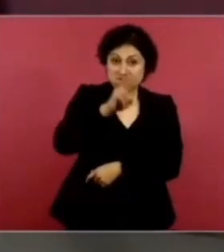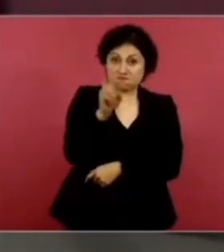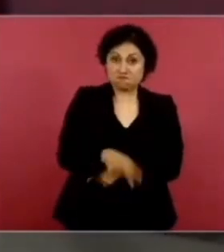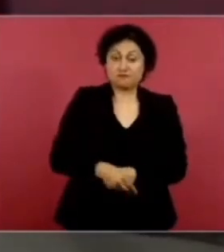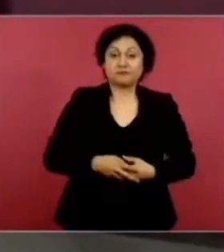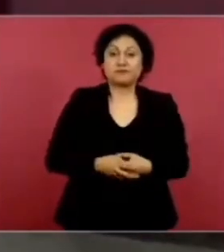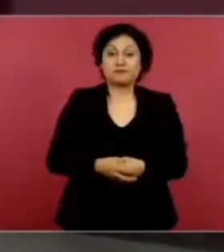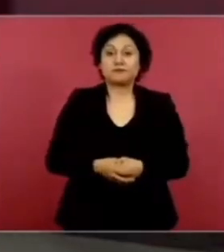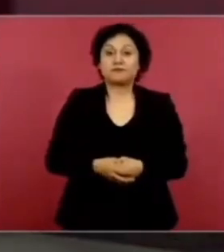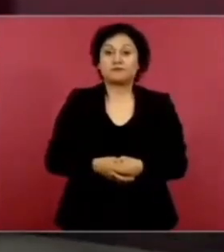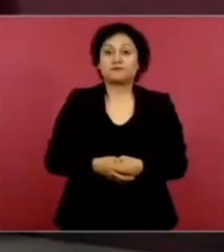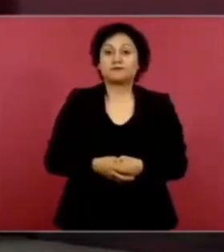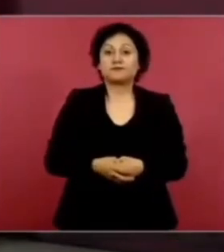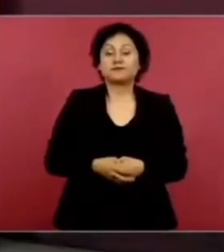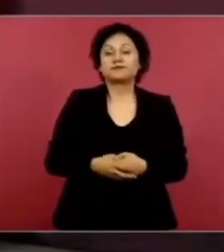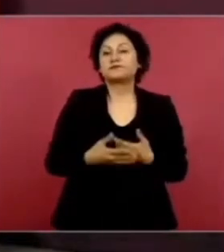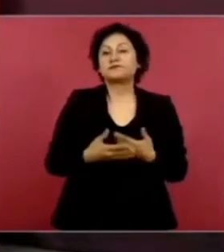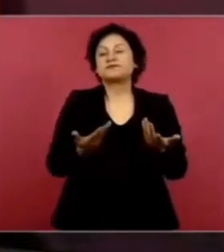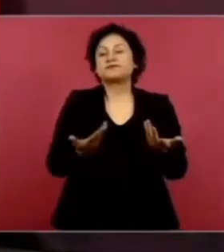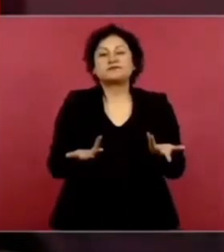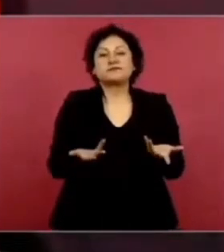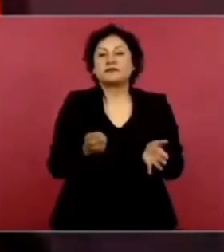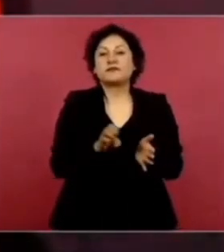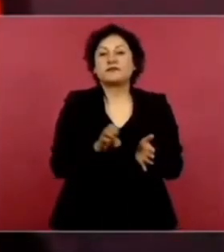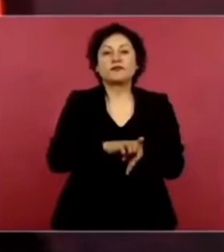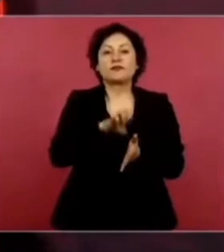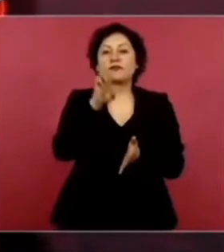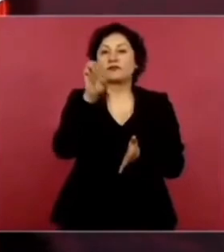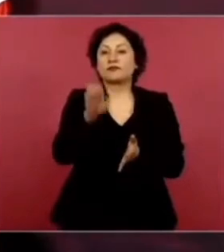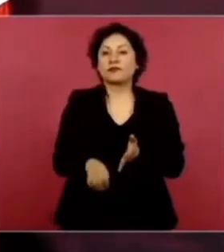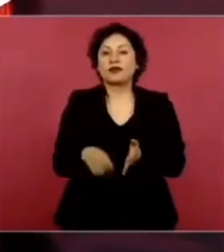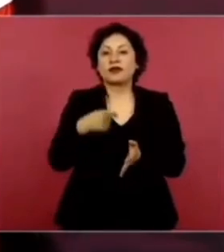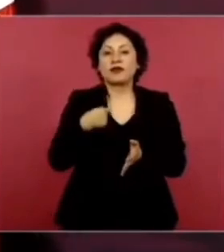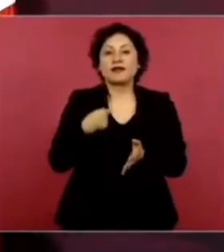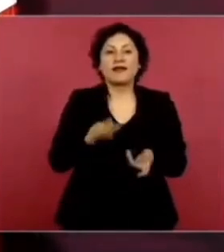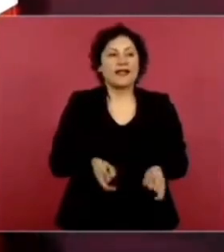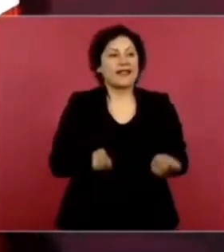No es placer.